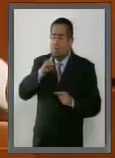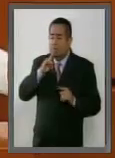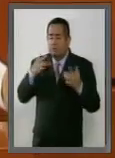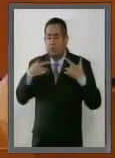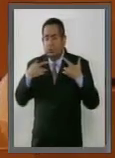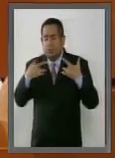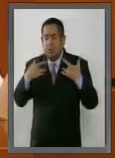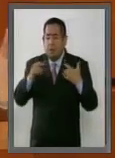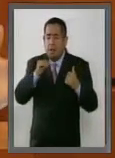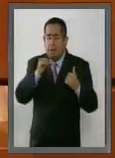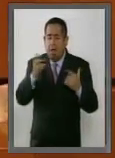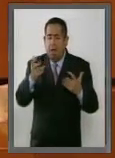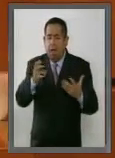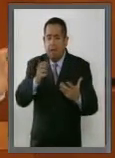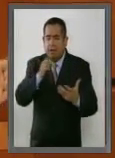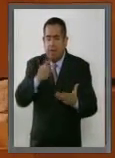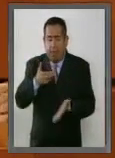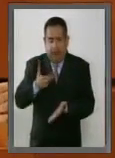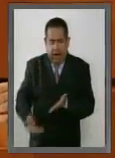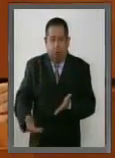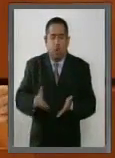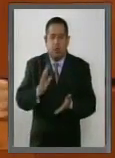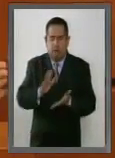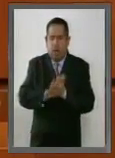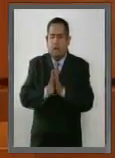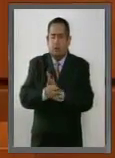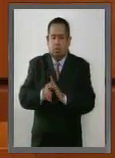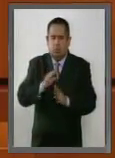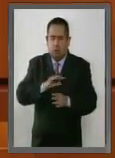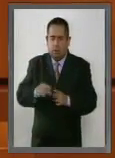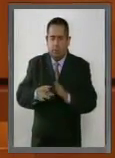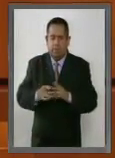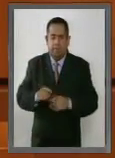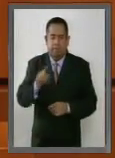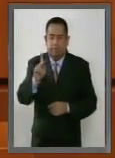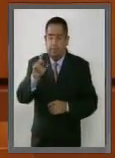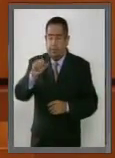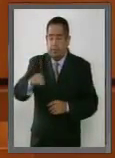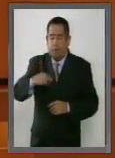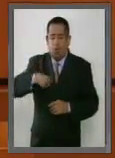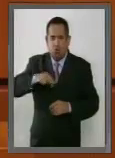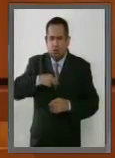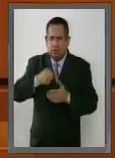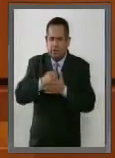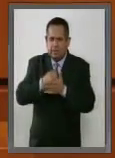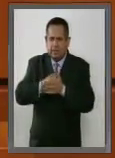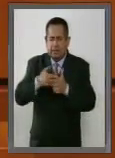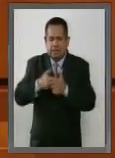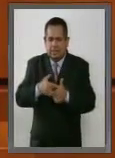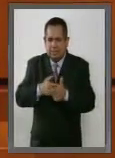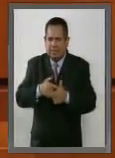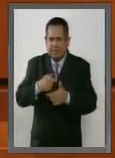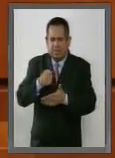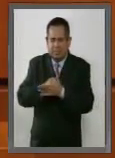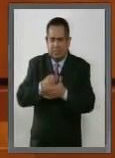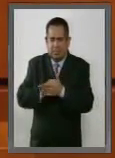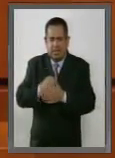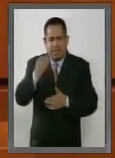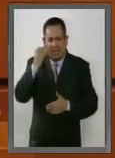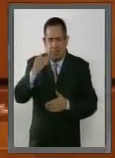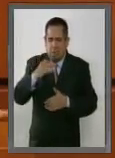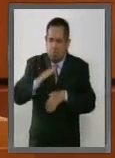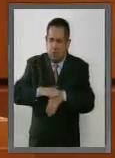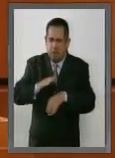nunca se logró la reforma política. En Acción Nacional hemos insistido todo el tiempo